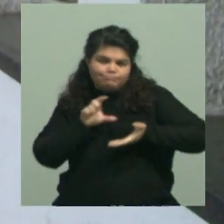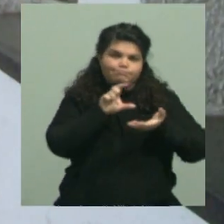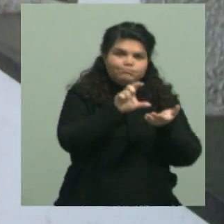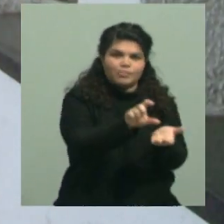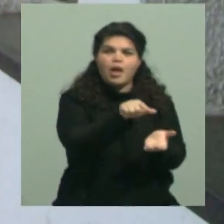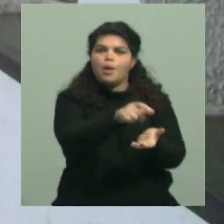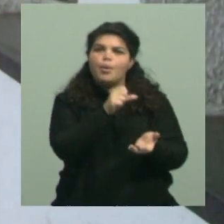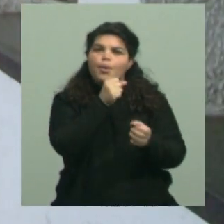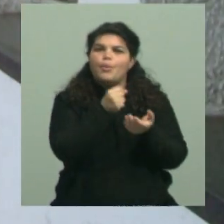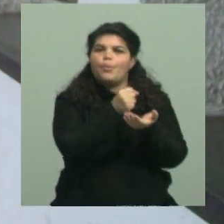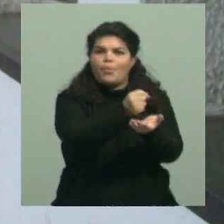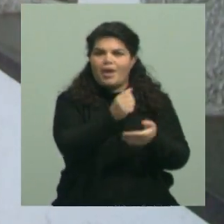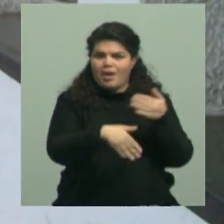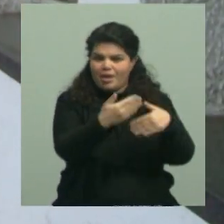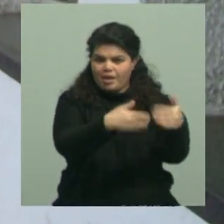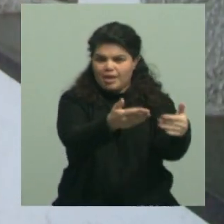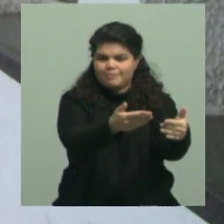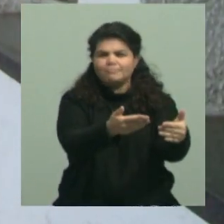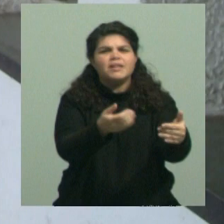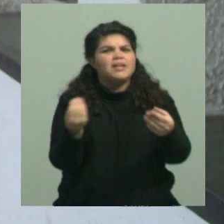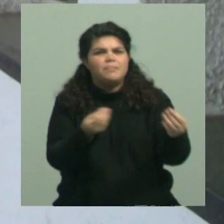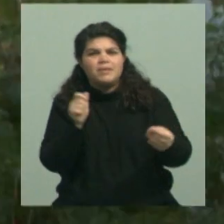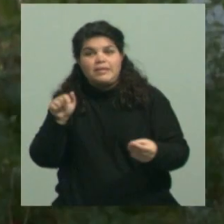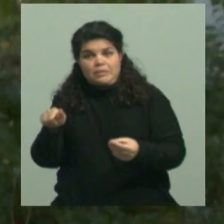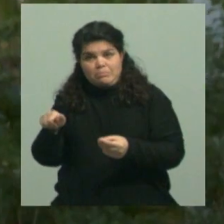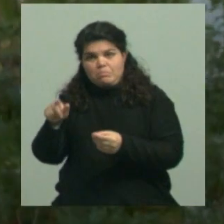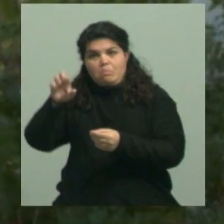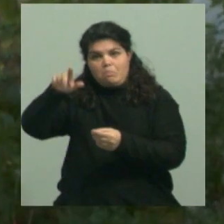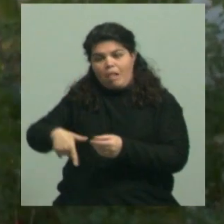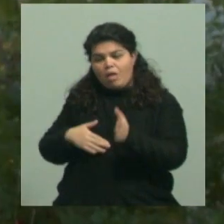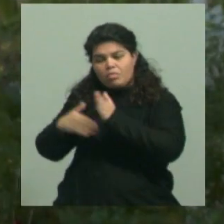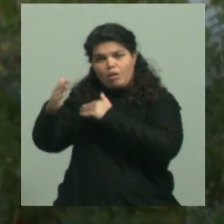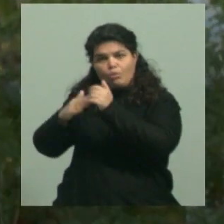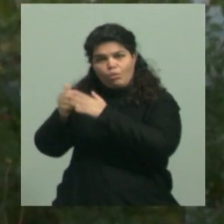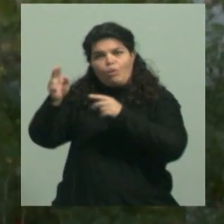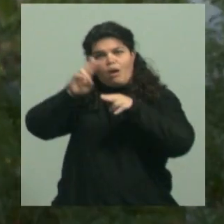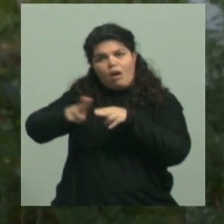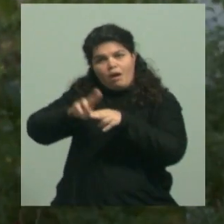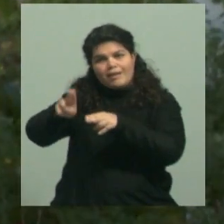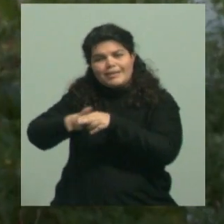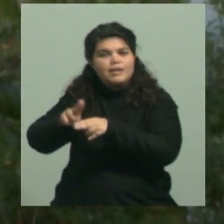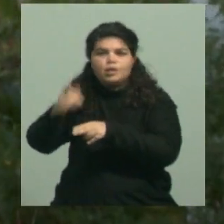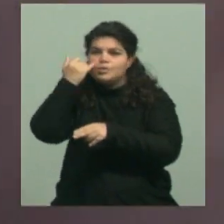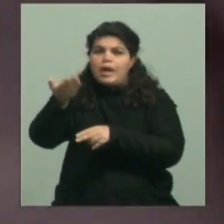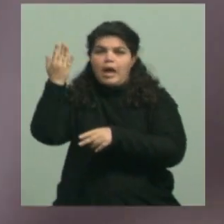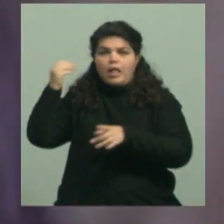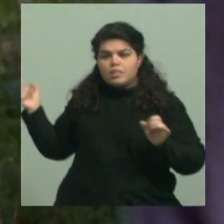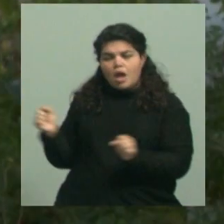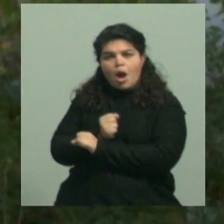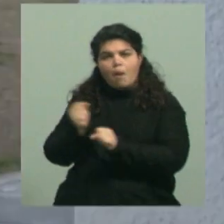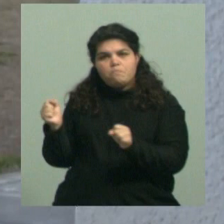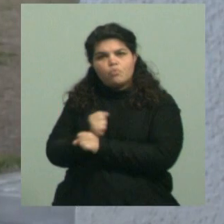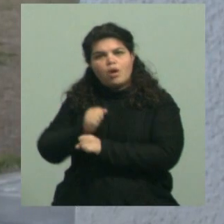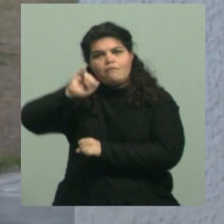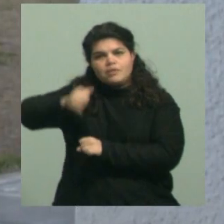cumplir con un plan de obras que ya había sido aprobado y que había sido priorizado para desarrollar